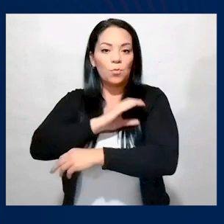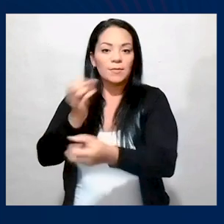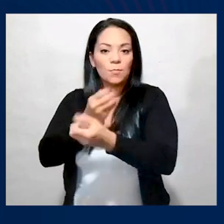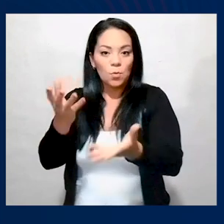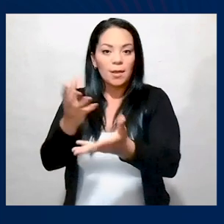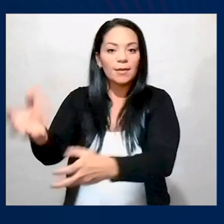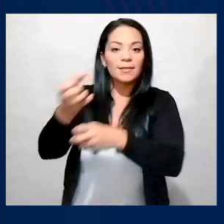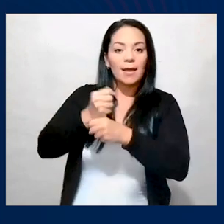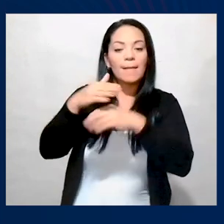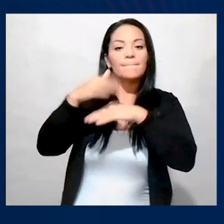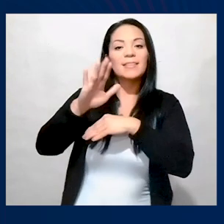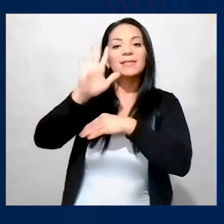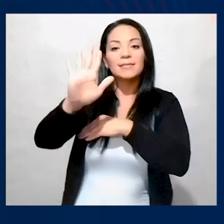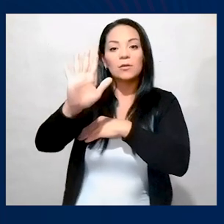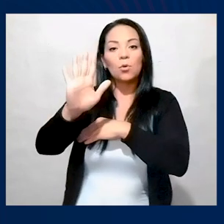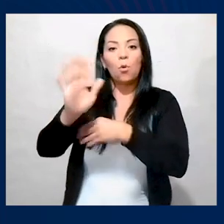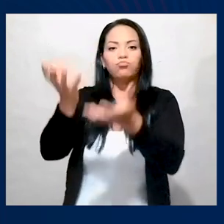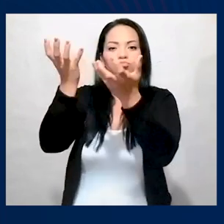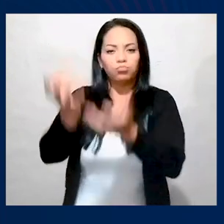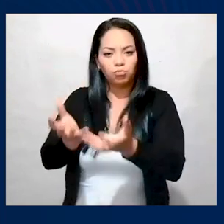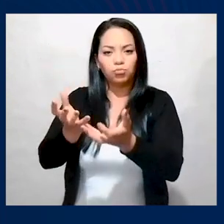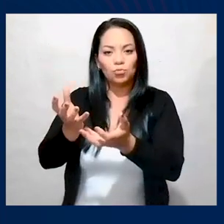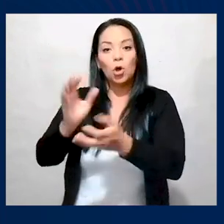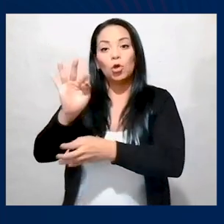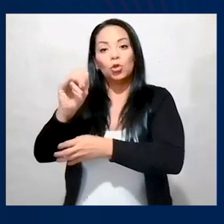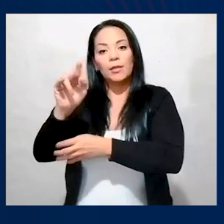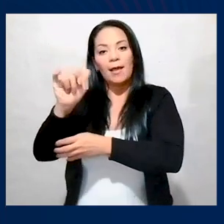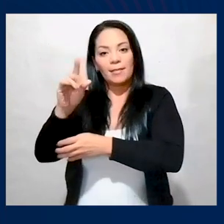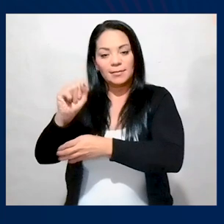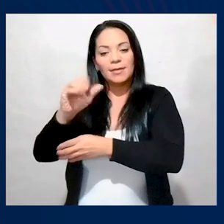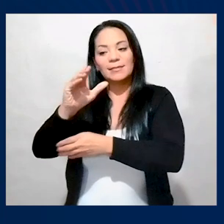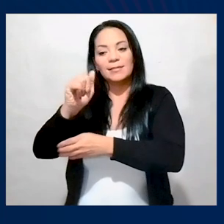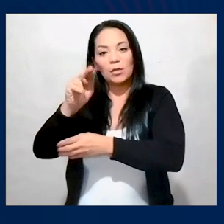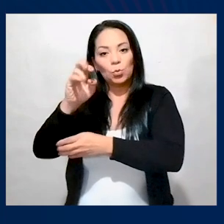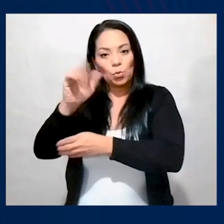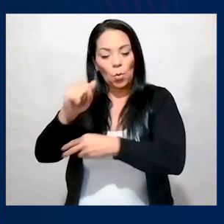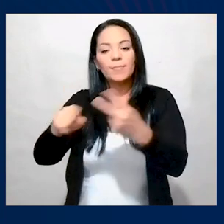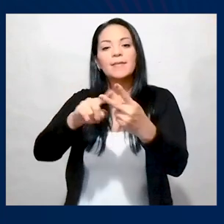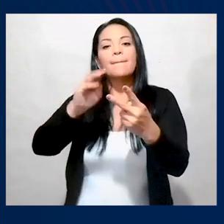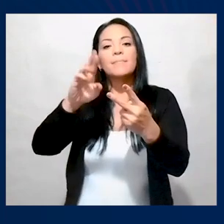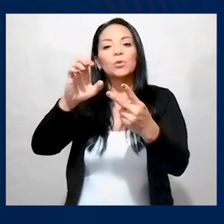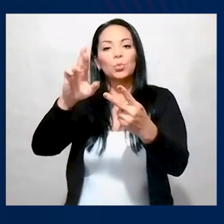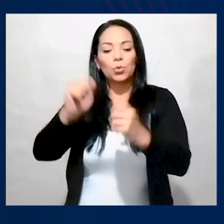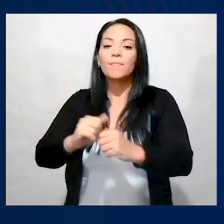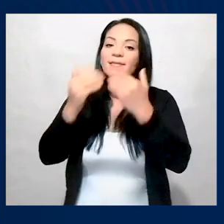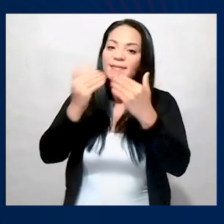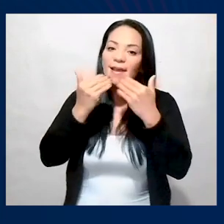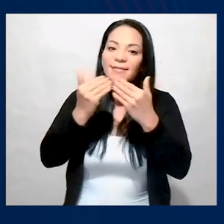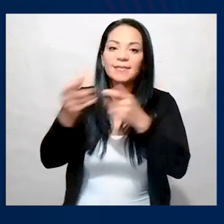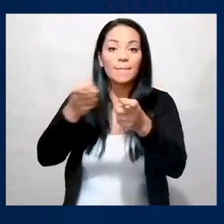fuerza pública, más de 5 toneladas de cianuro y una cantidad importante de mercurio, que gracias,